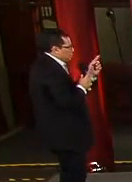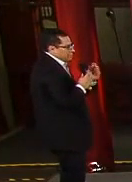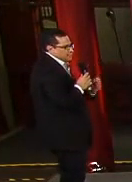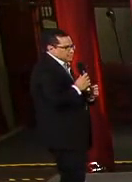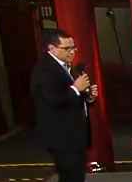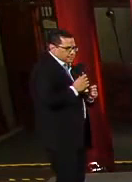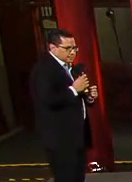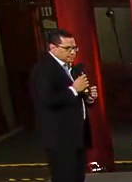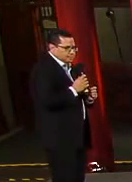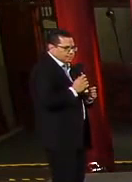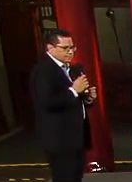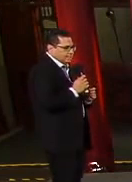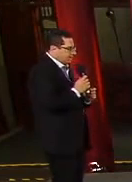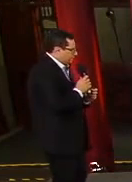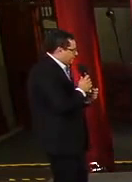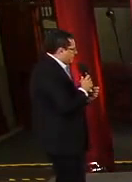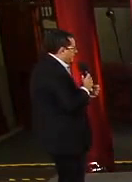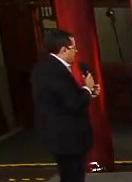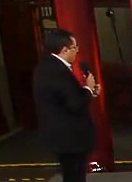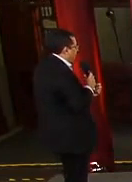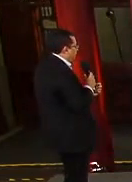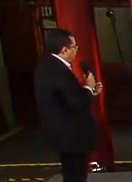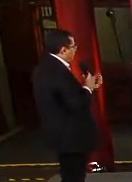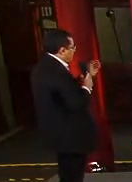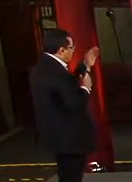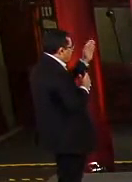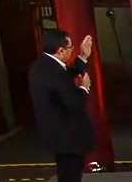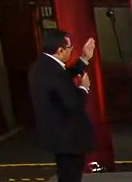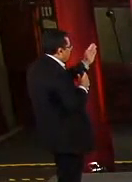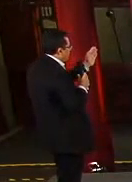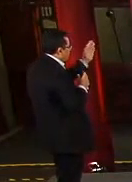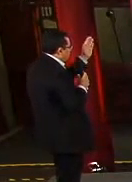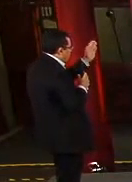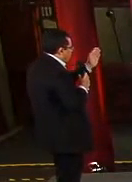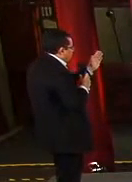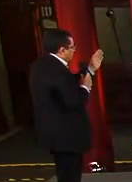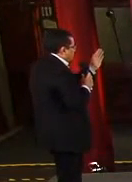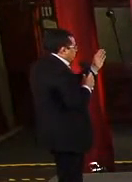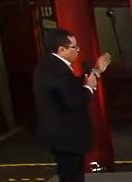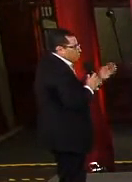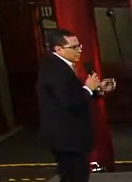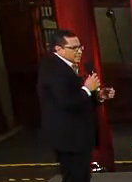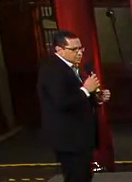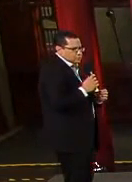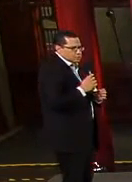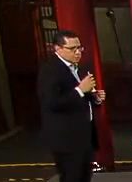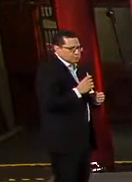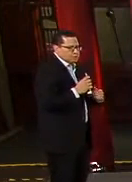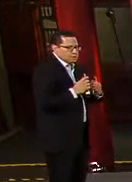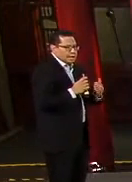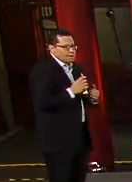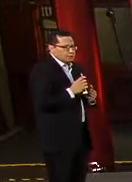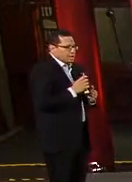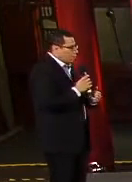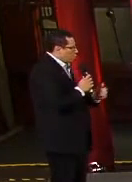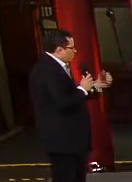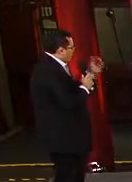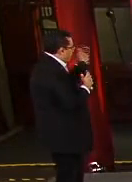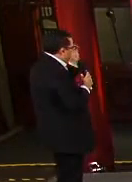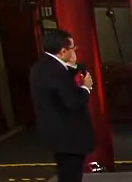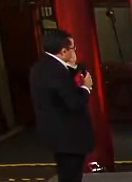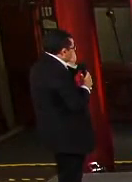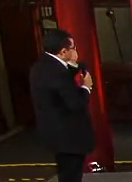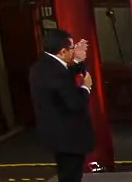233 personas que lamentablemente han fallecido tenían este tipo de asociación a alguna